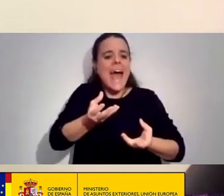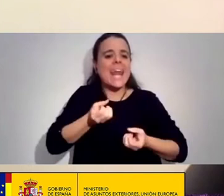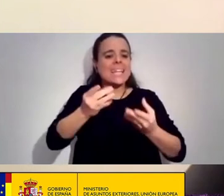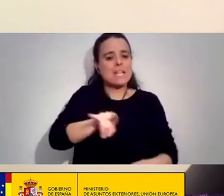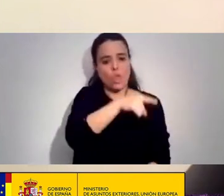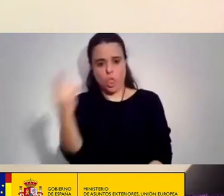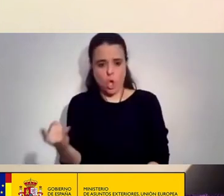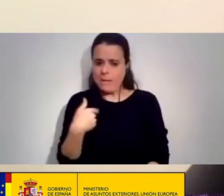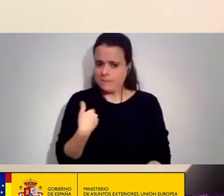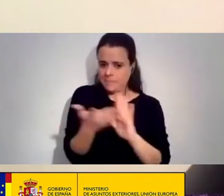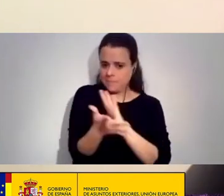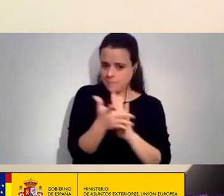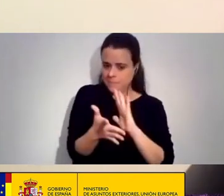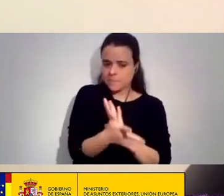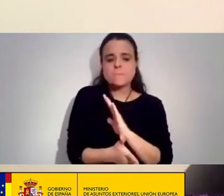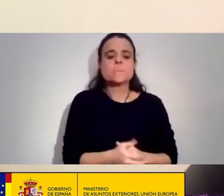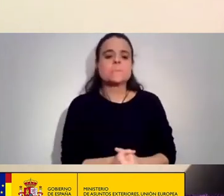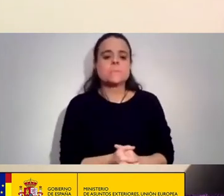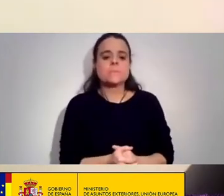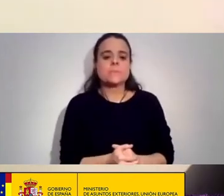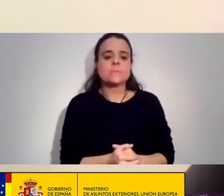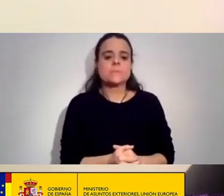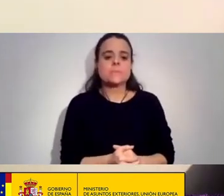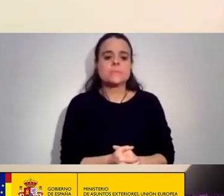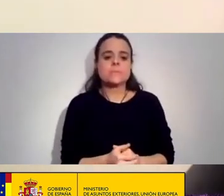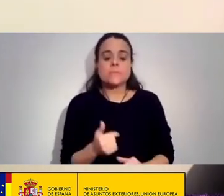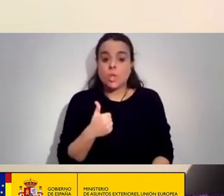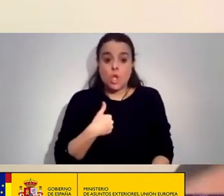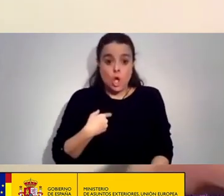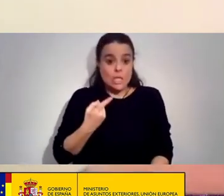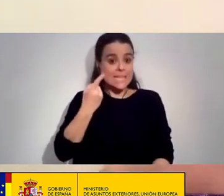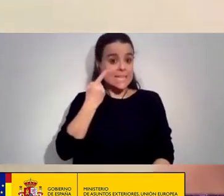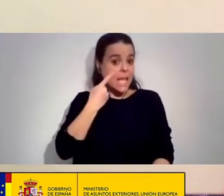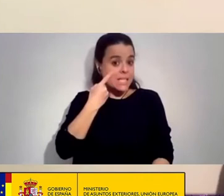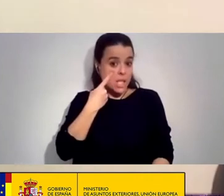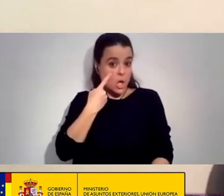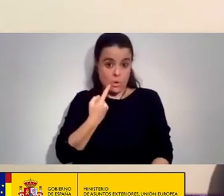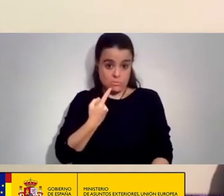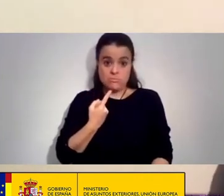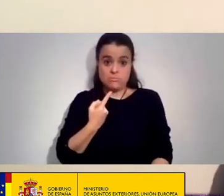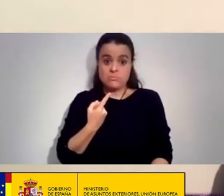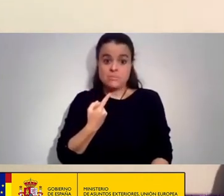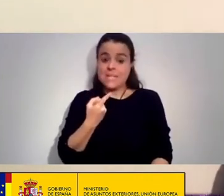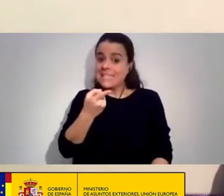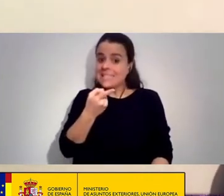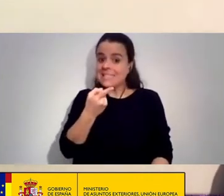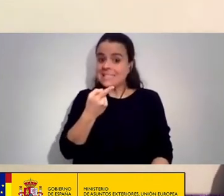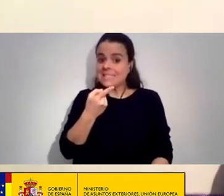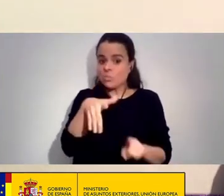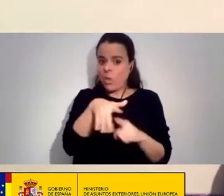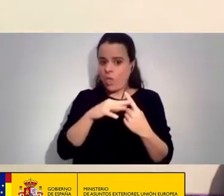Y es una historia Fui de las pocas testigas De cómo se fue desarrollando esto Ese año,